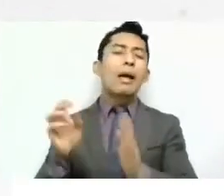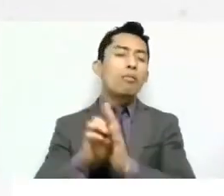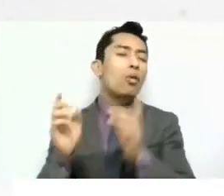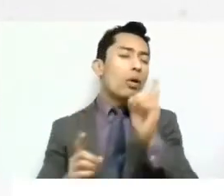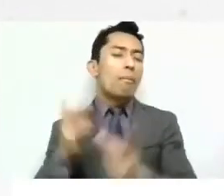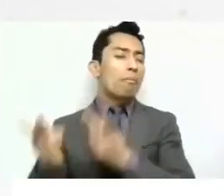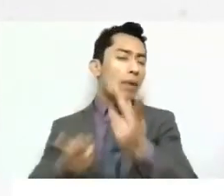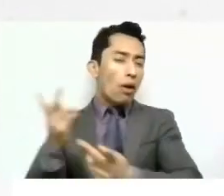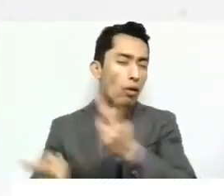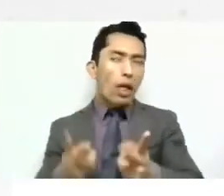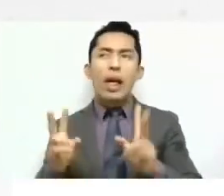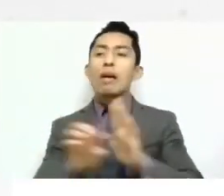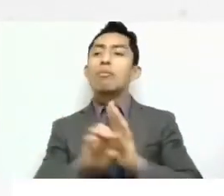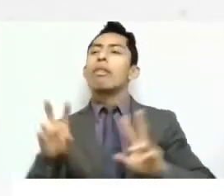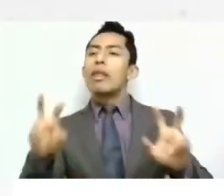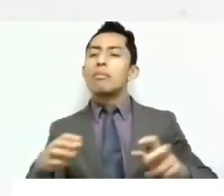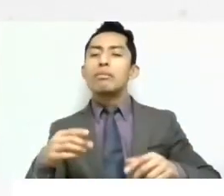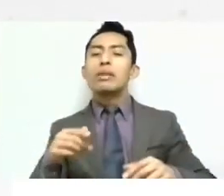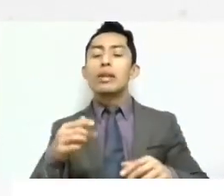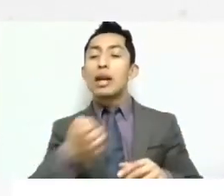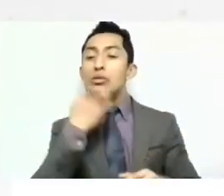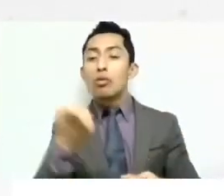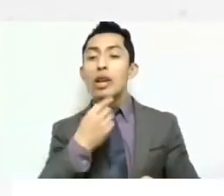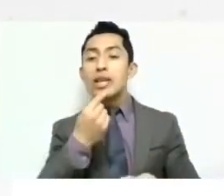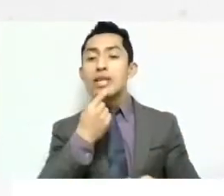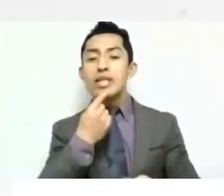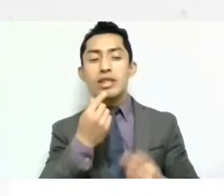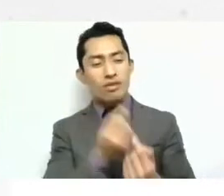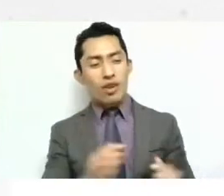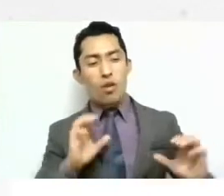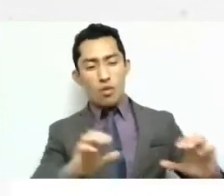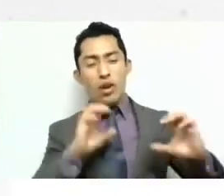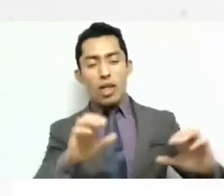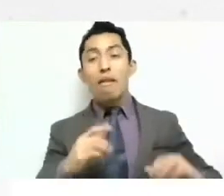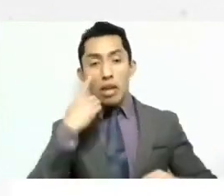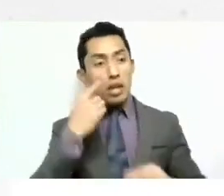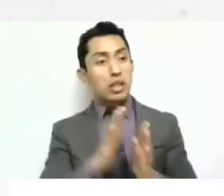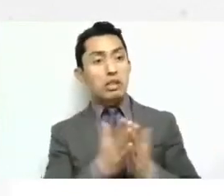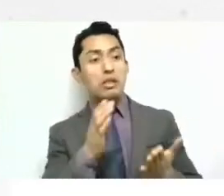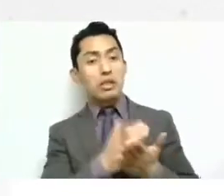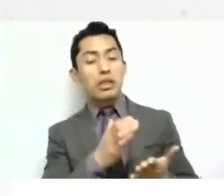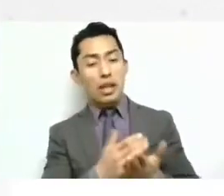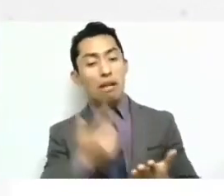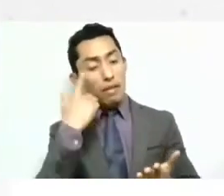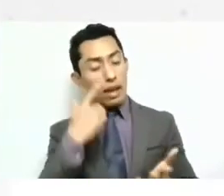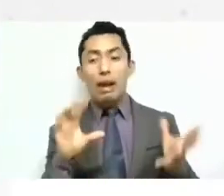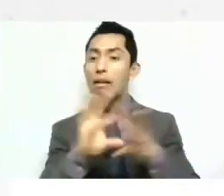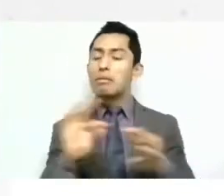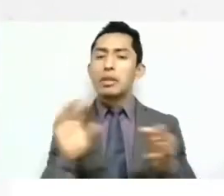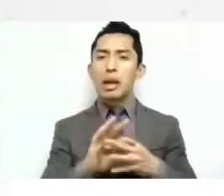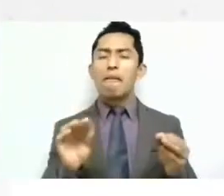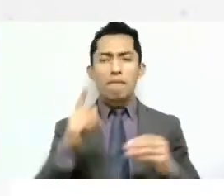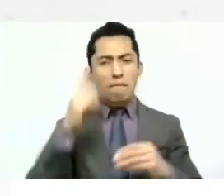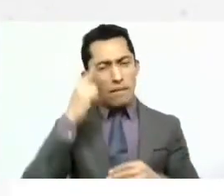te digo de guarderías, porque aquí este libro, este cuaderno, me está diciendo de la manera más sencilla y práctica.